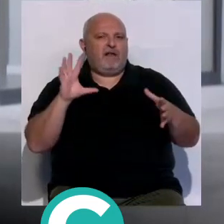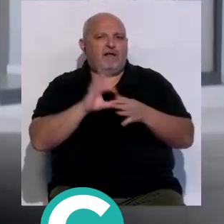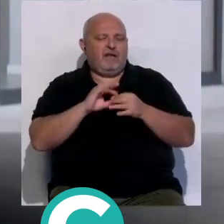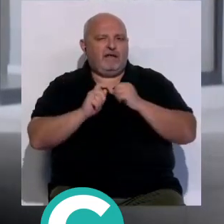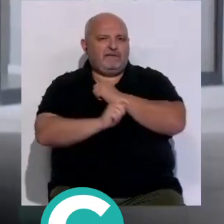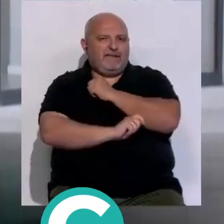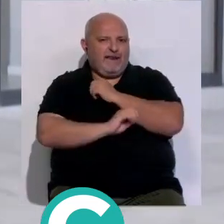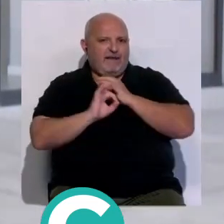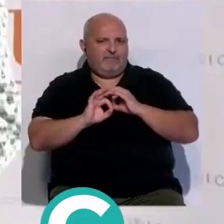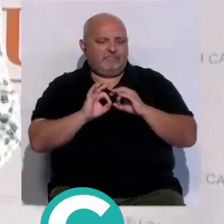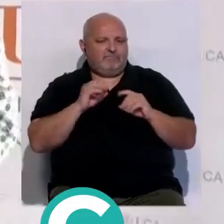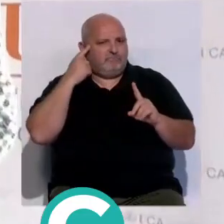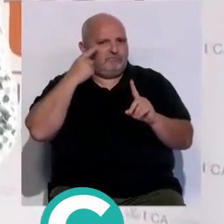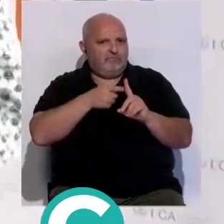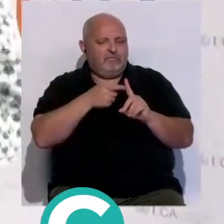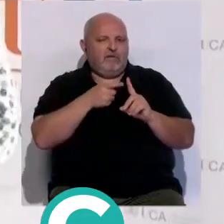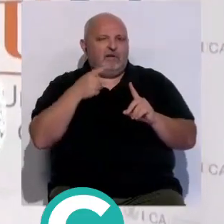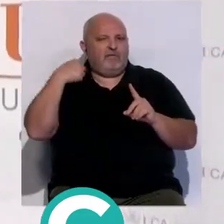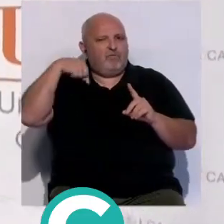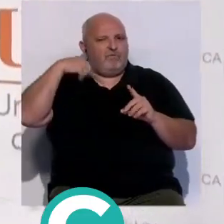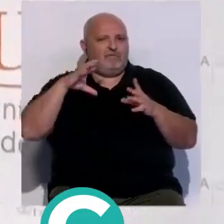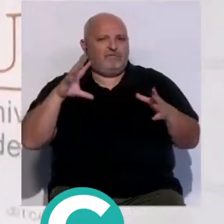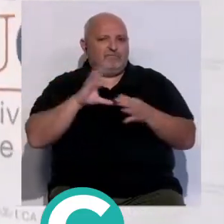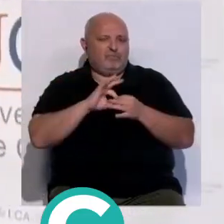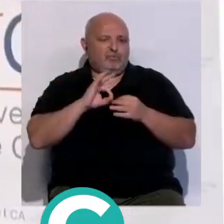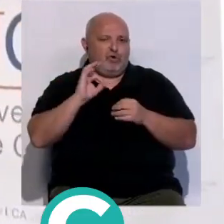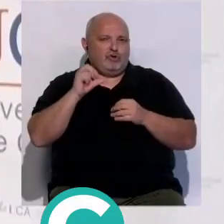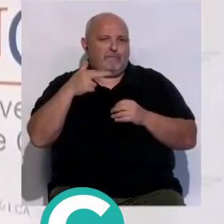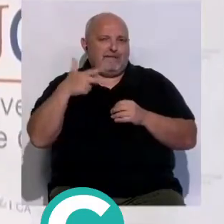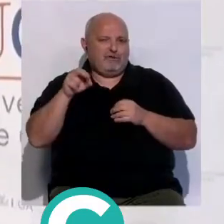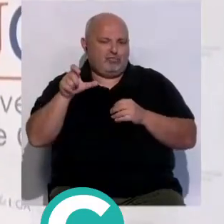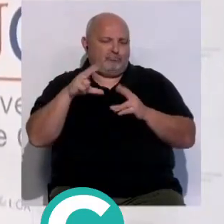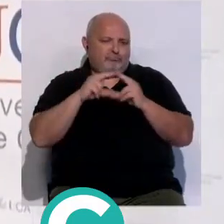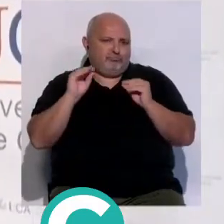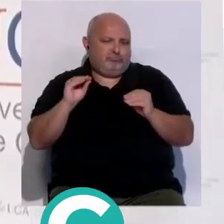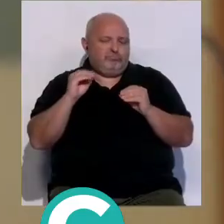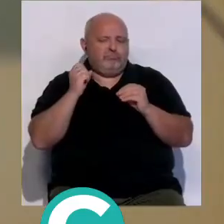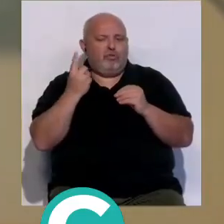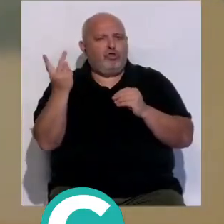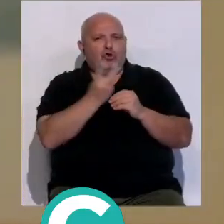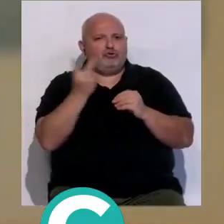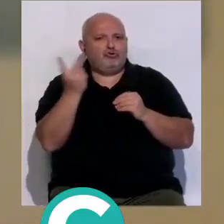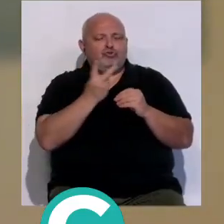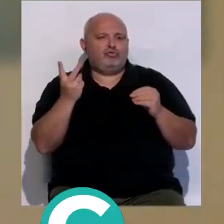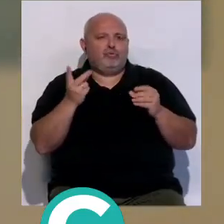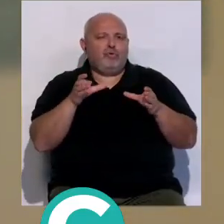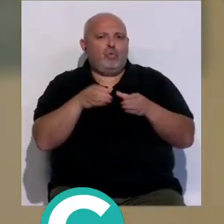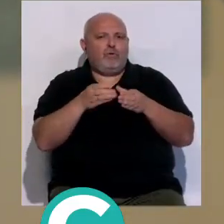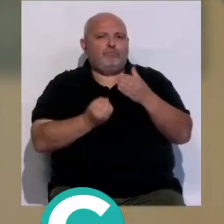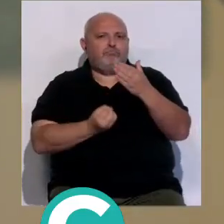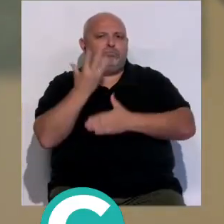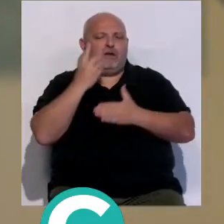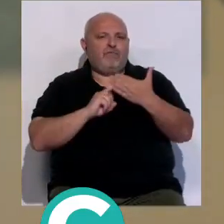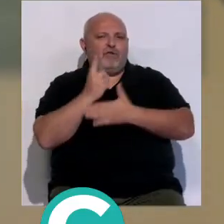estratégica a través de la cátedra José Patiño Rosales. Ambas instituciones han impulsado la nueva unidad conjunta de